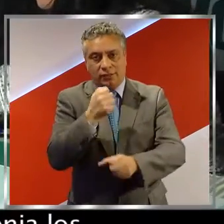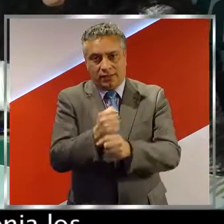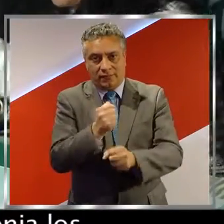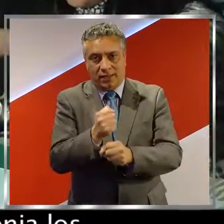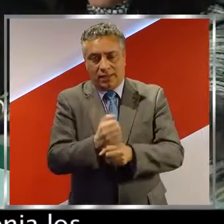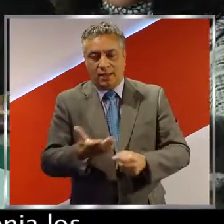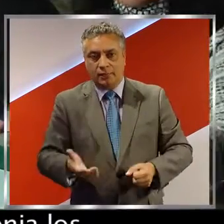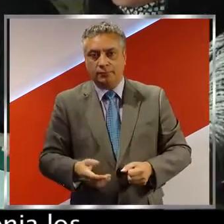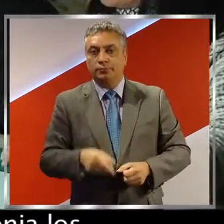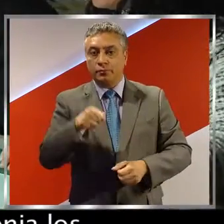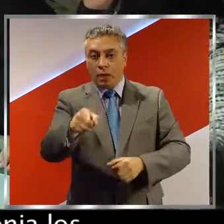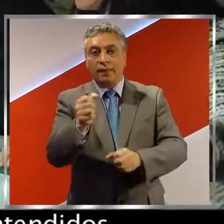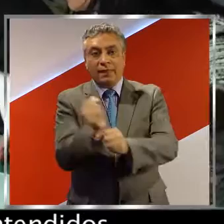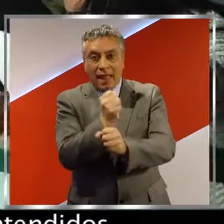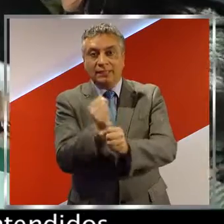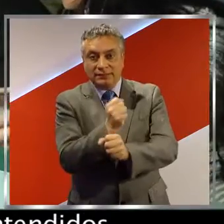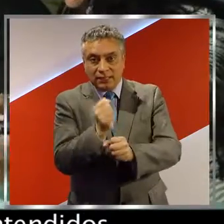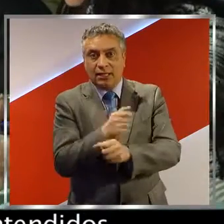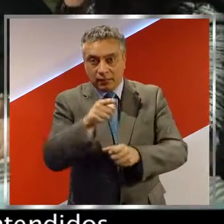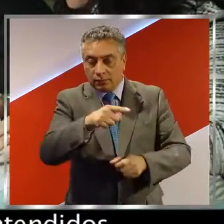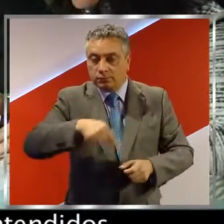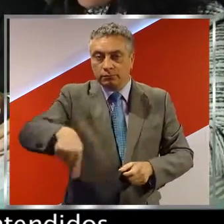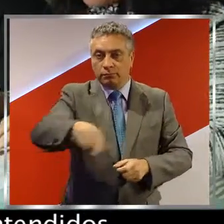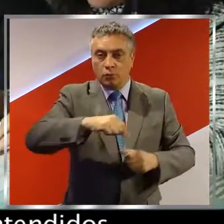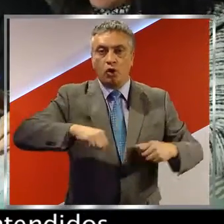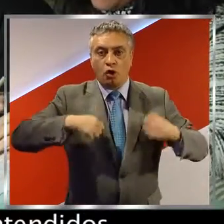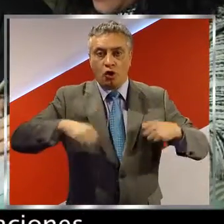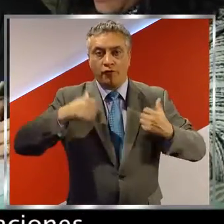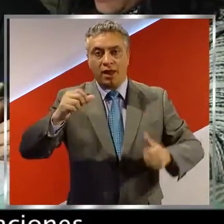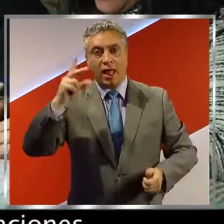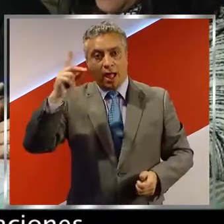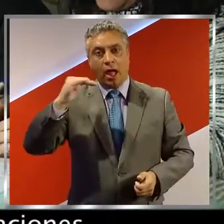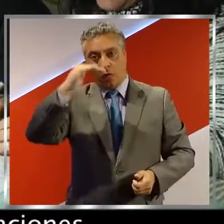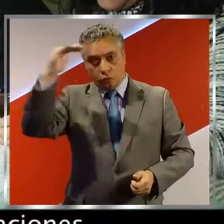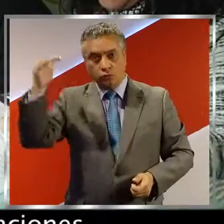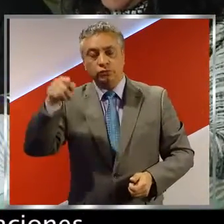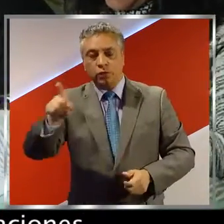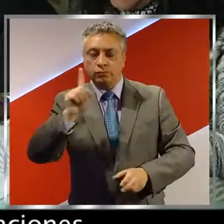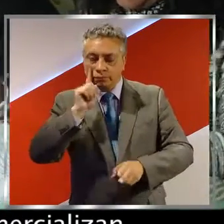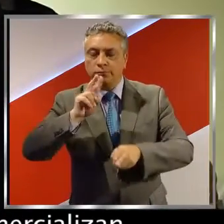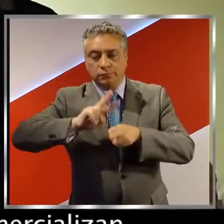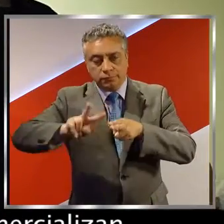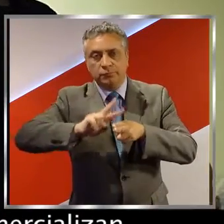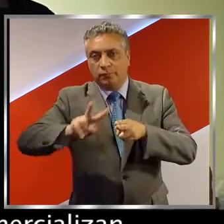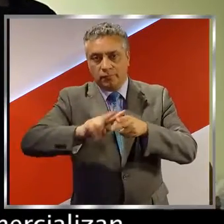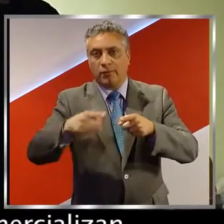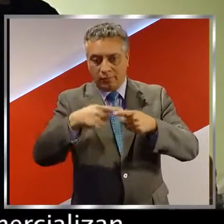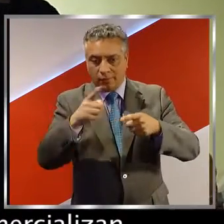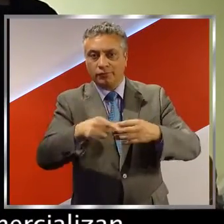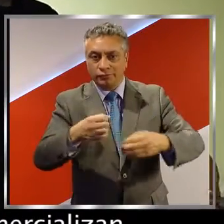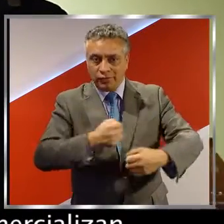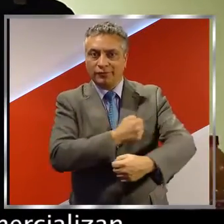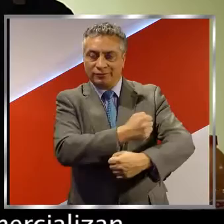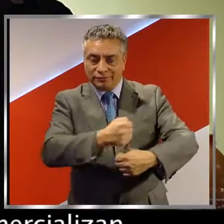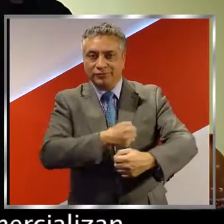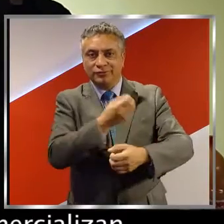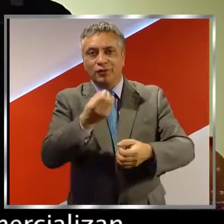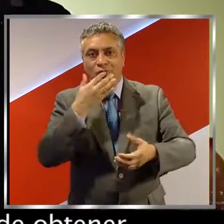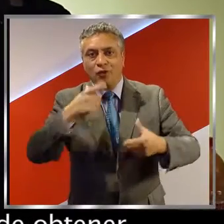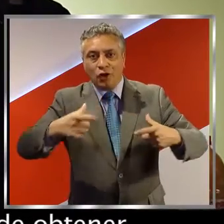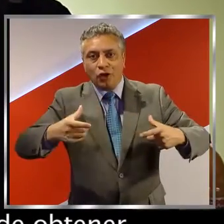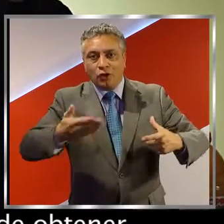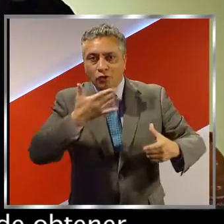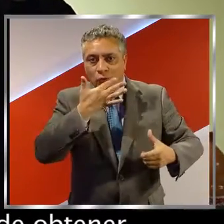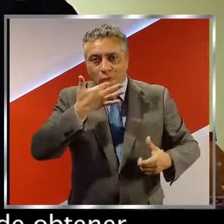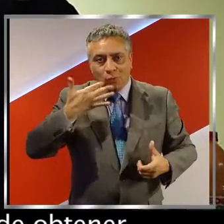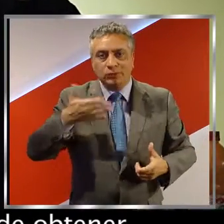En el taller laboral Patagonia, los jóvenes y adultos que son atendidos elaboran diversas preparaciones de repostería, las que se comercializan